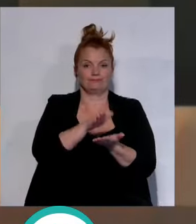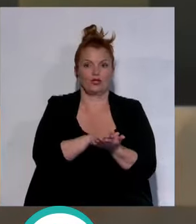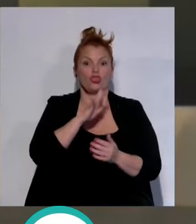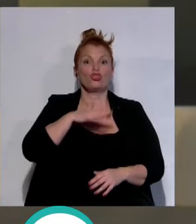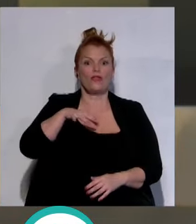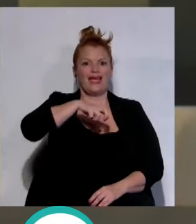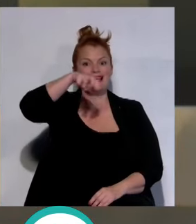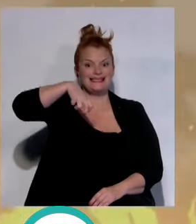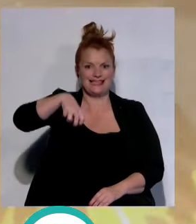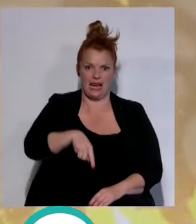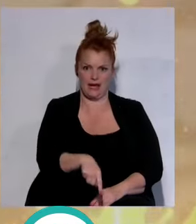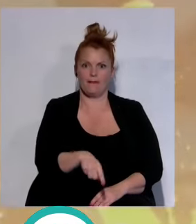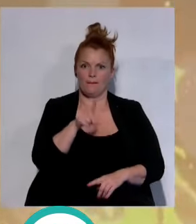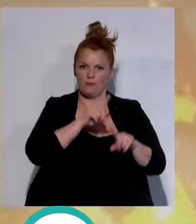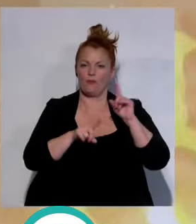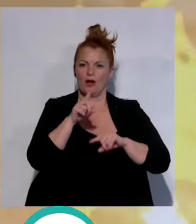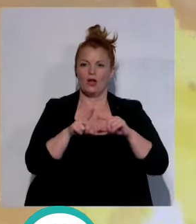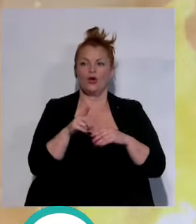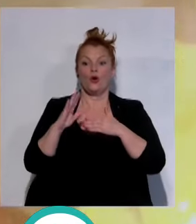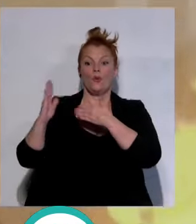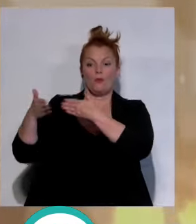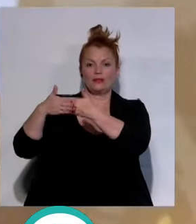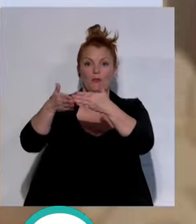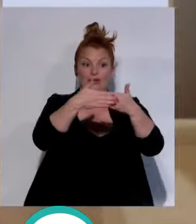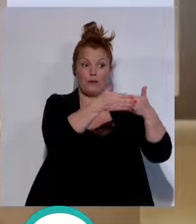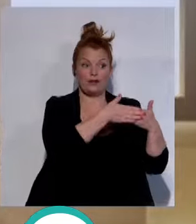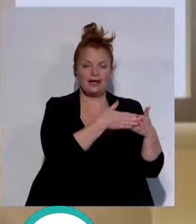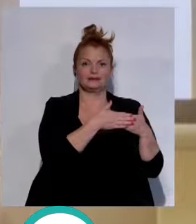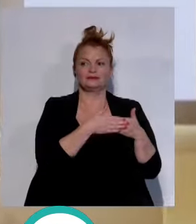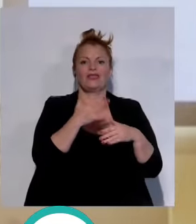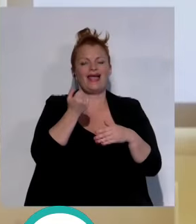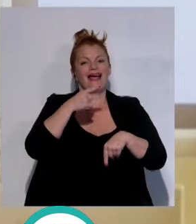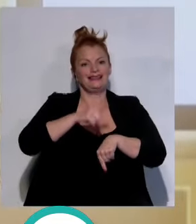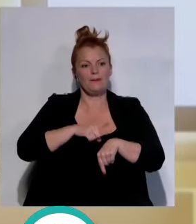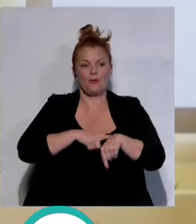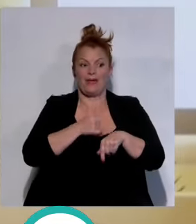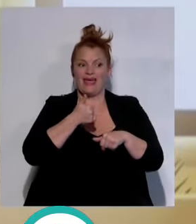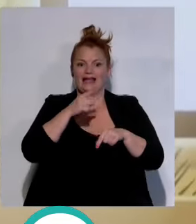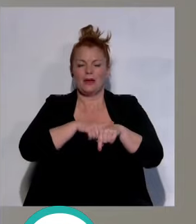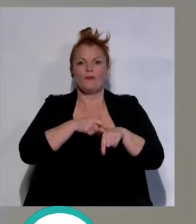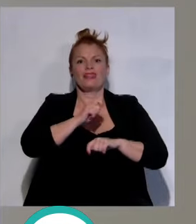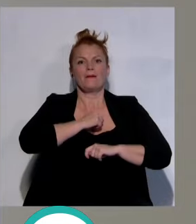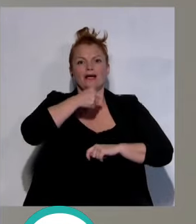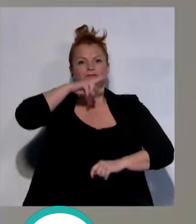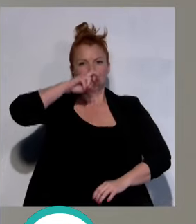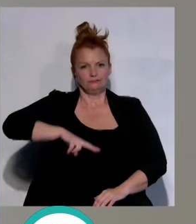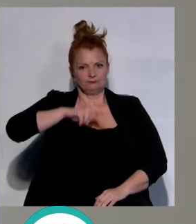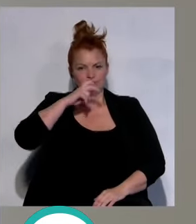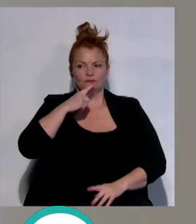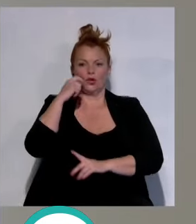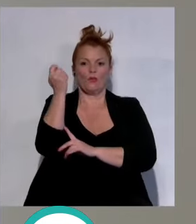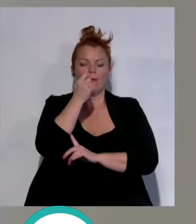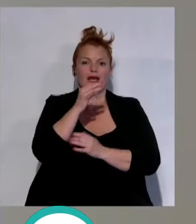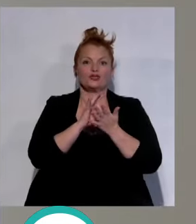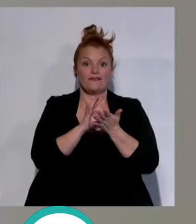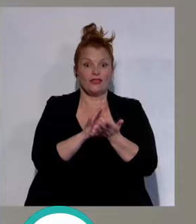todas las puertas que le cerremos a un incendio nos va a dar tiempo y nos va a dar oxígeno y bomberos el servicio